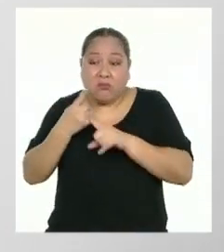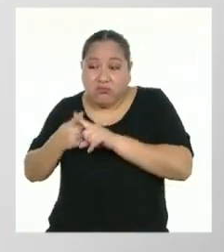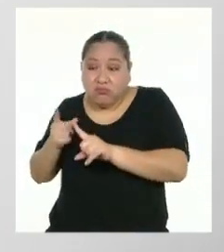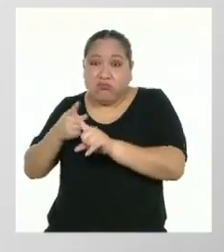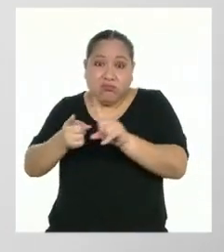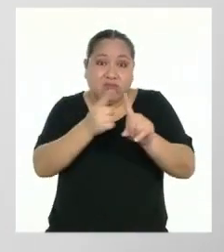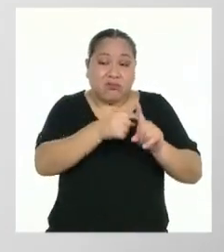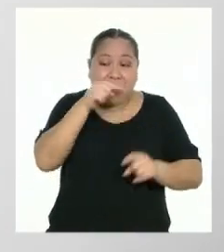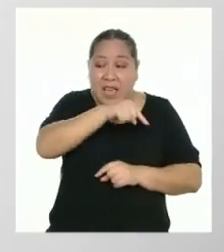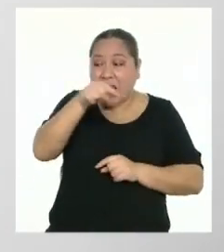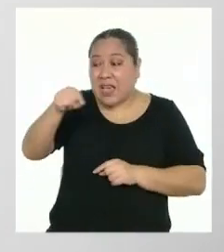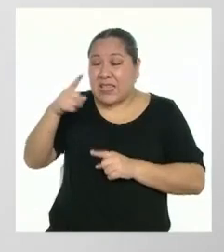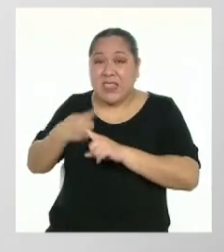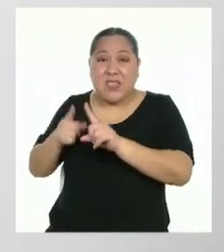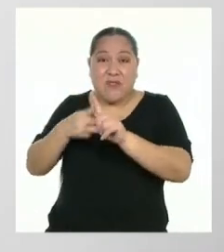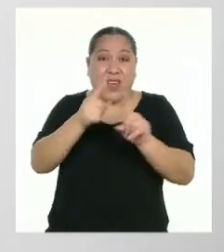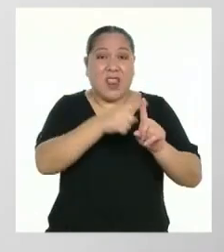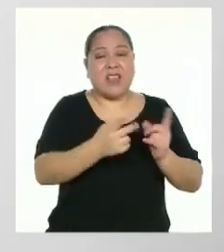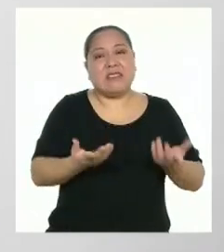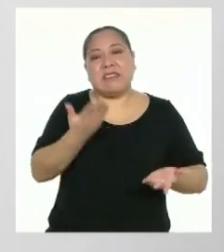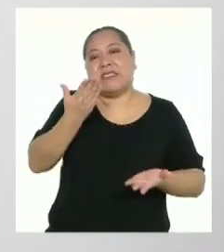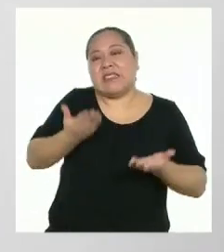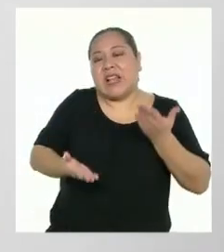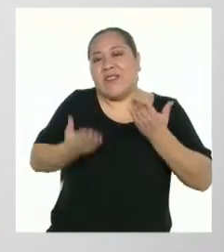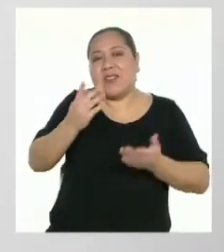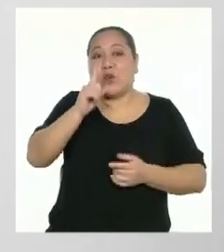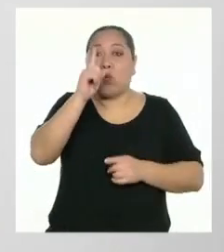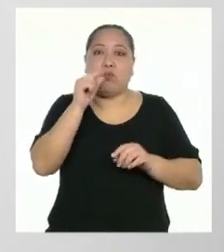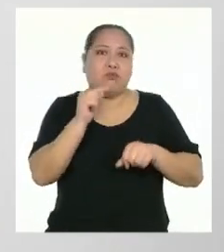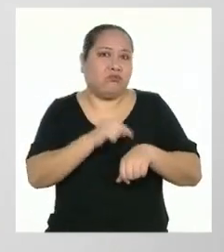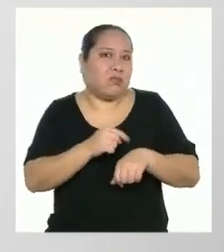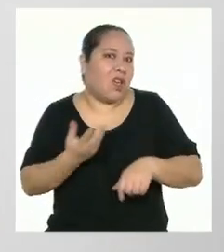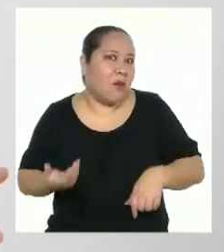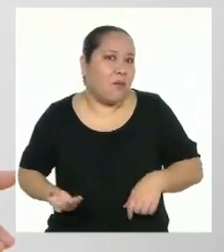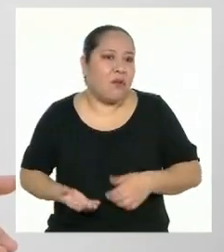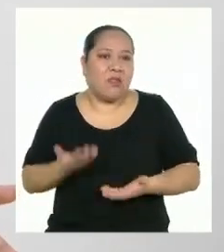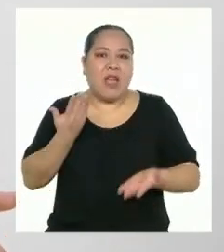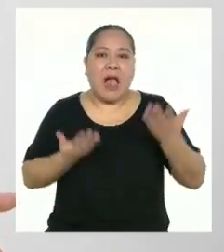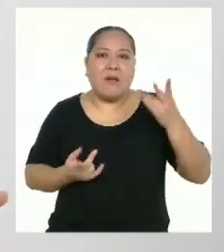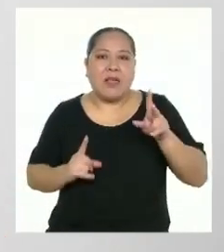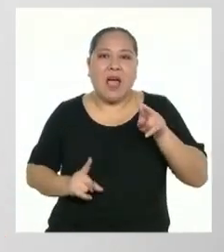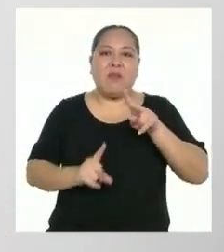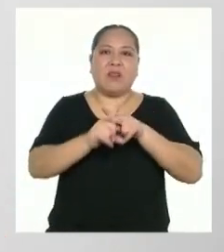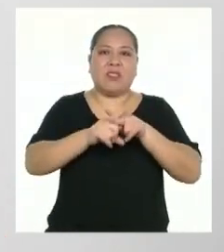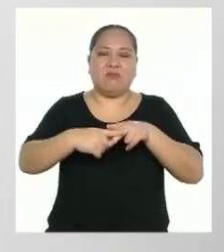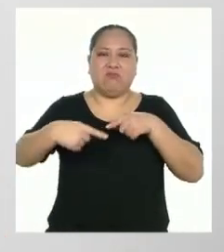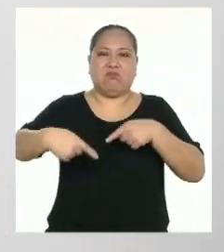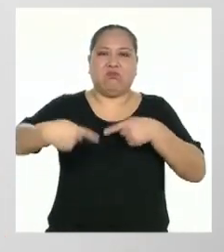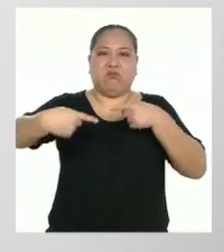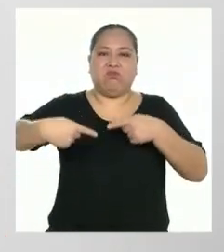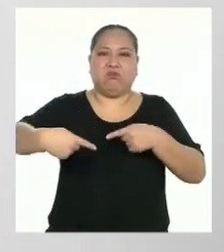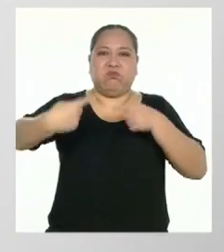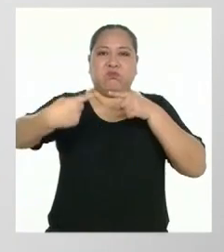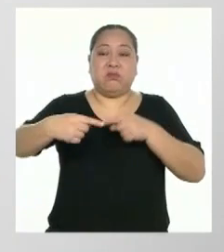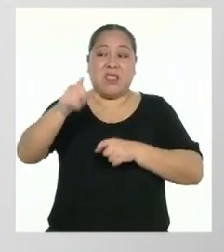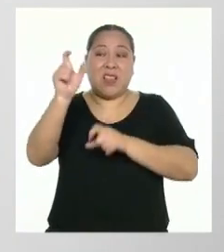todas esas diferencias, es muy probable que en algún momento surja algún desencuentro entre los